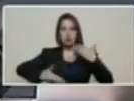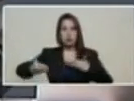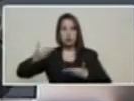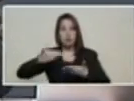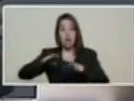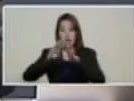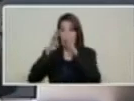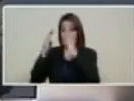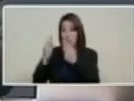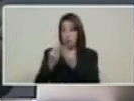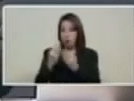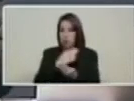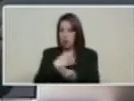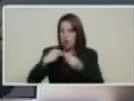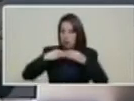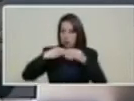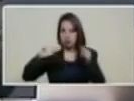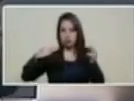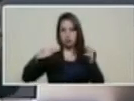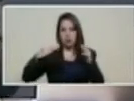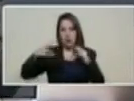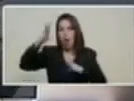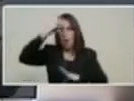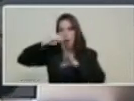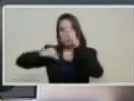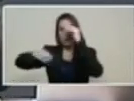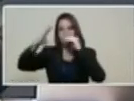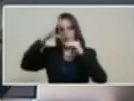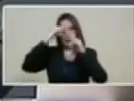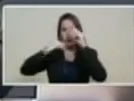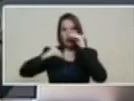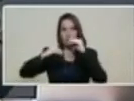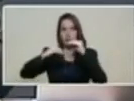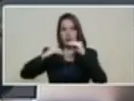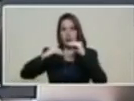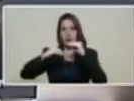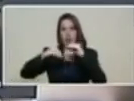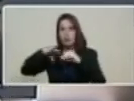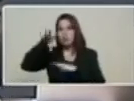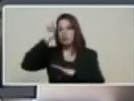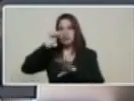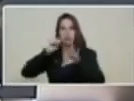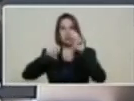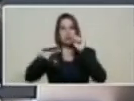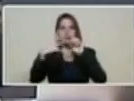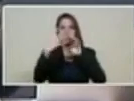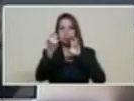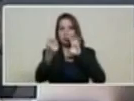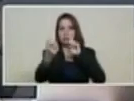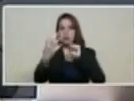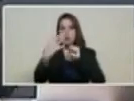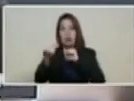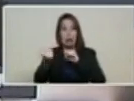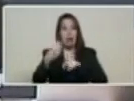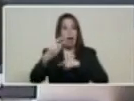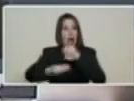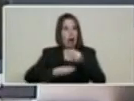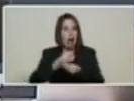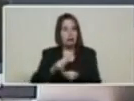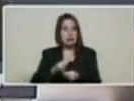estar abierto a nosotros nosotros estamos abiertos al mundo quien quiera entenderse con nosotros